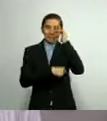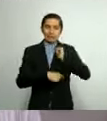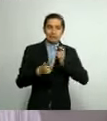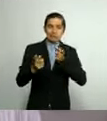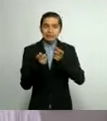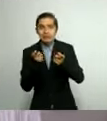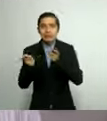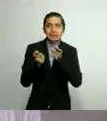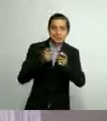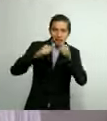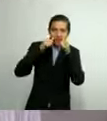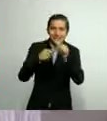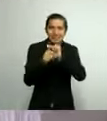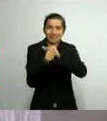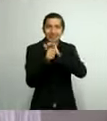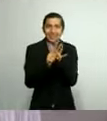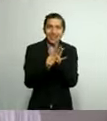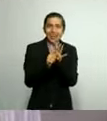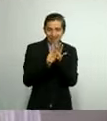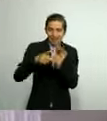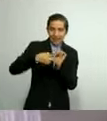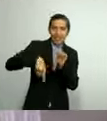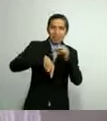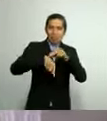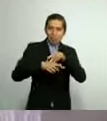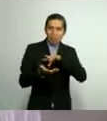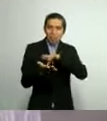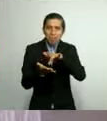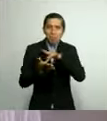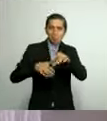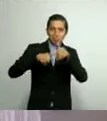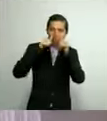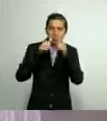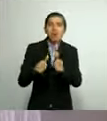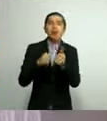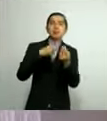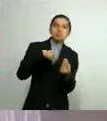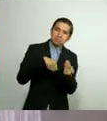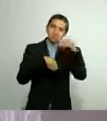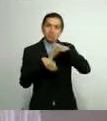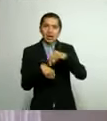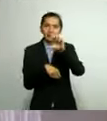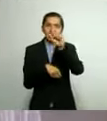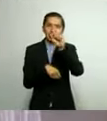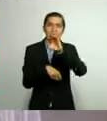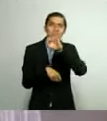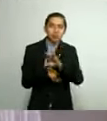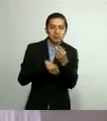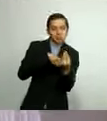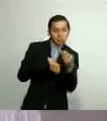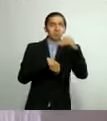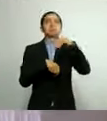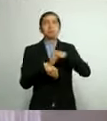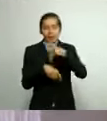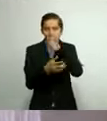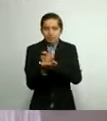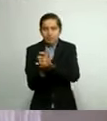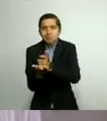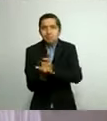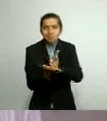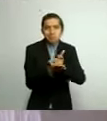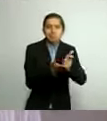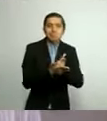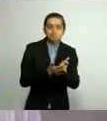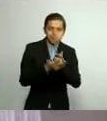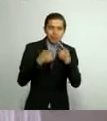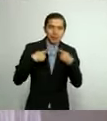atención del COVID-19, y recibieron un merecido incremento del 60% de su salario, de